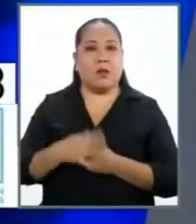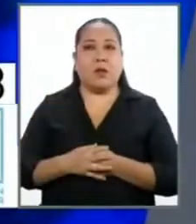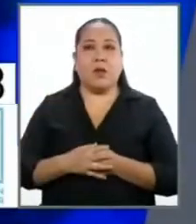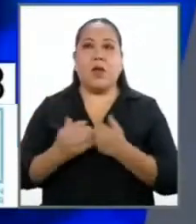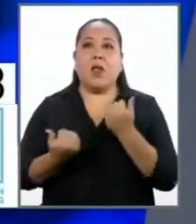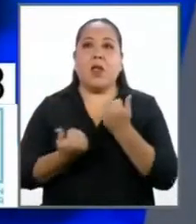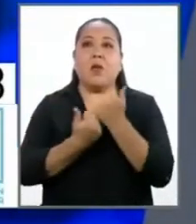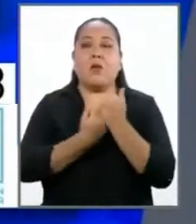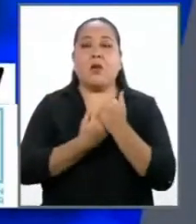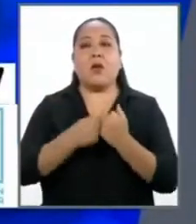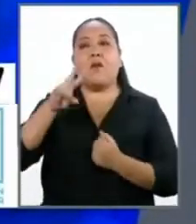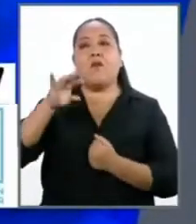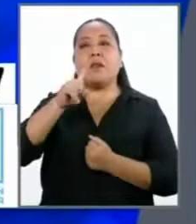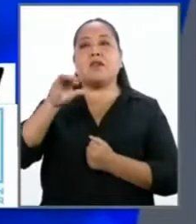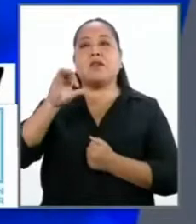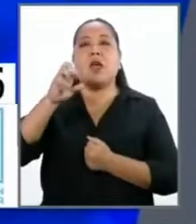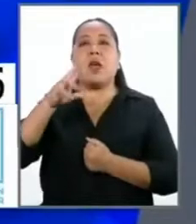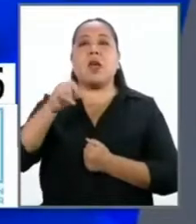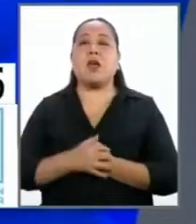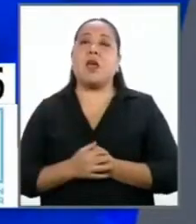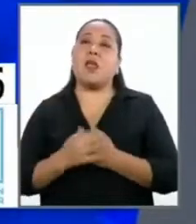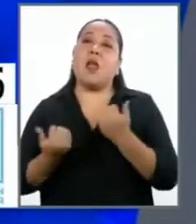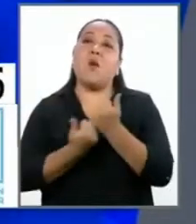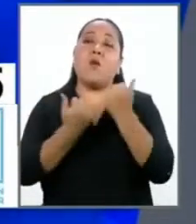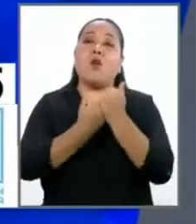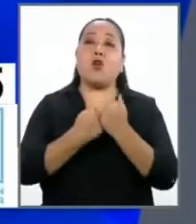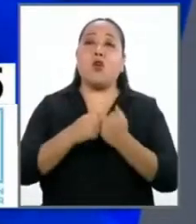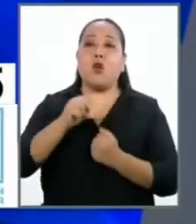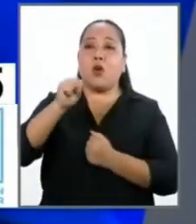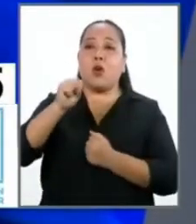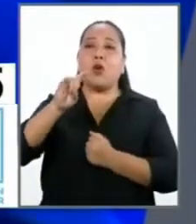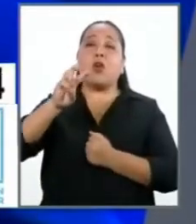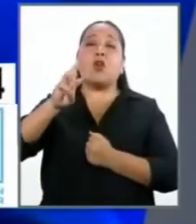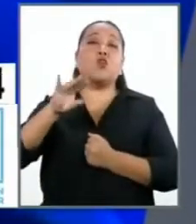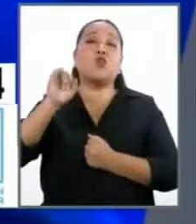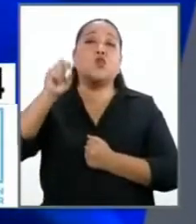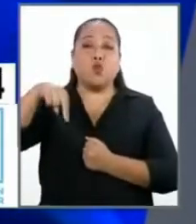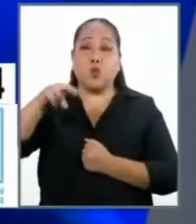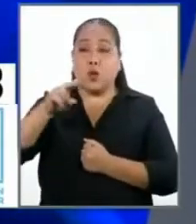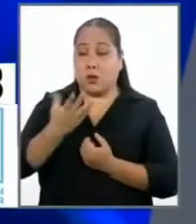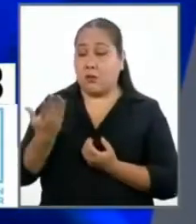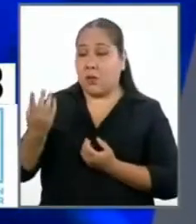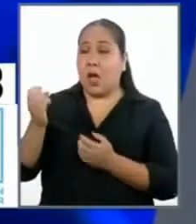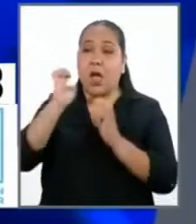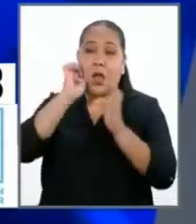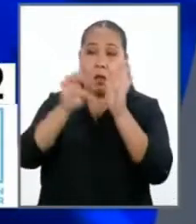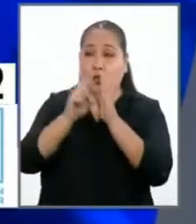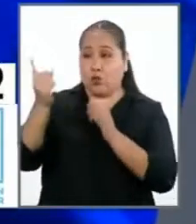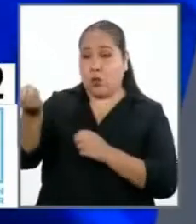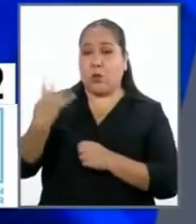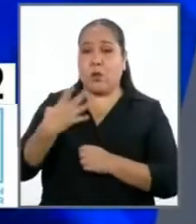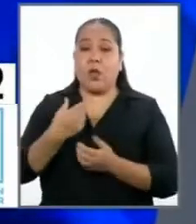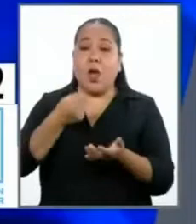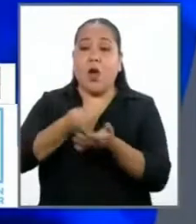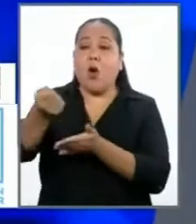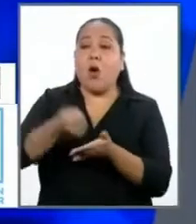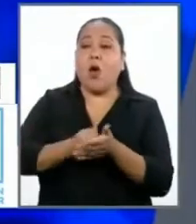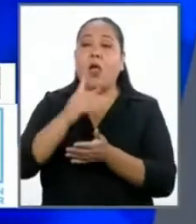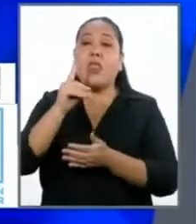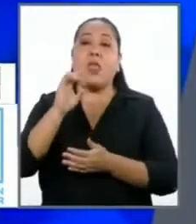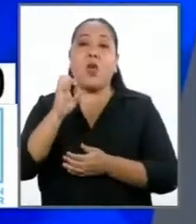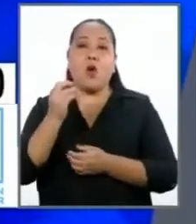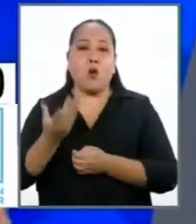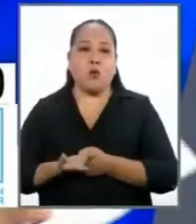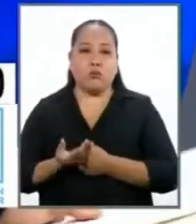socio de Vizcarra, el socio de Richard Swing, ¿no? El ejemplo que usted menciona, ¿no? Las contrataciones a dedo